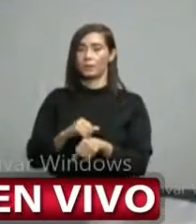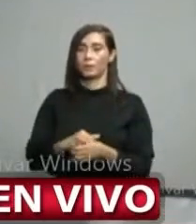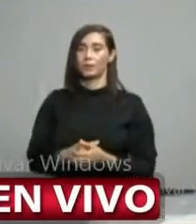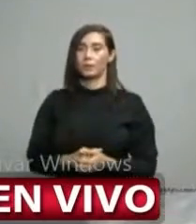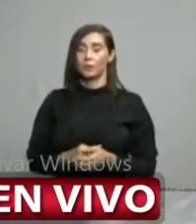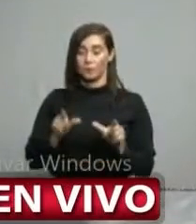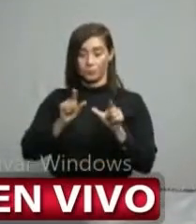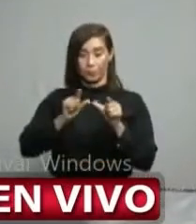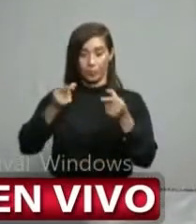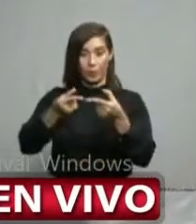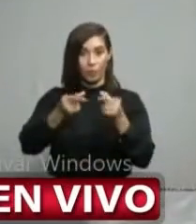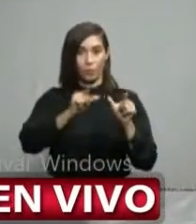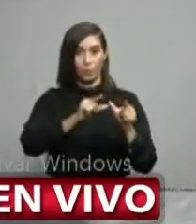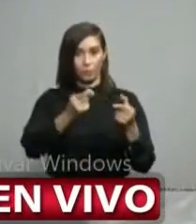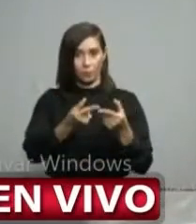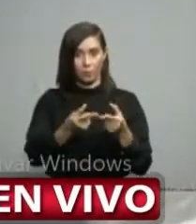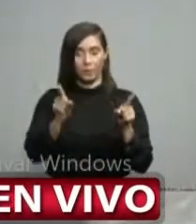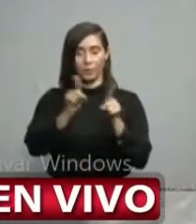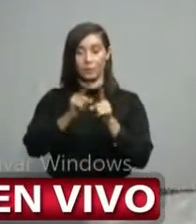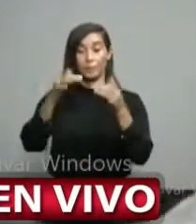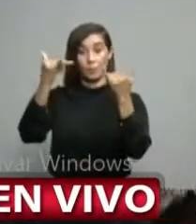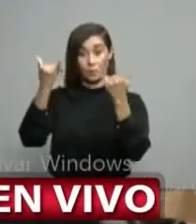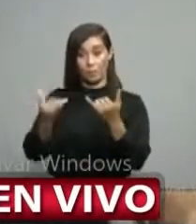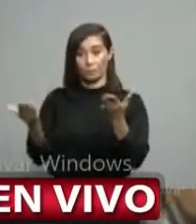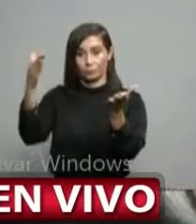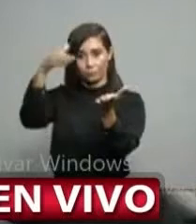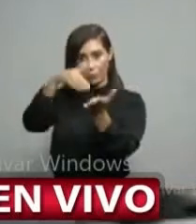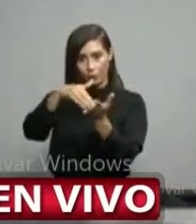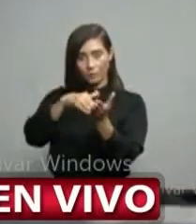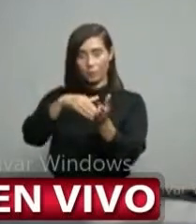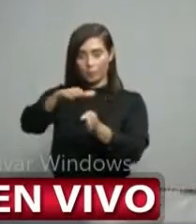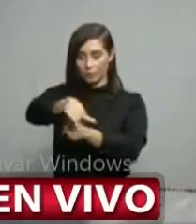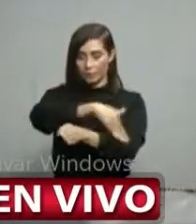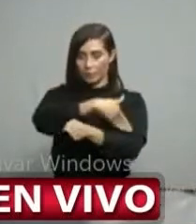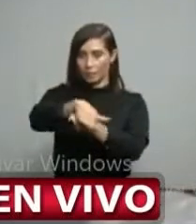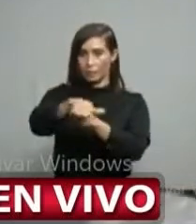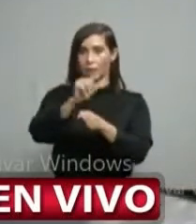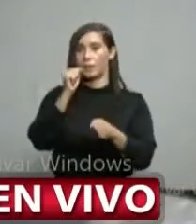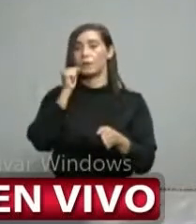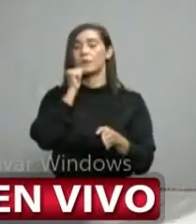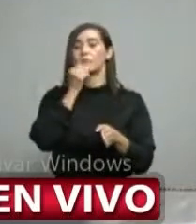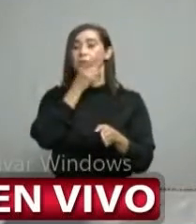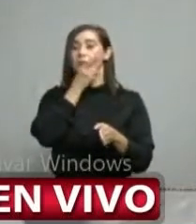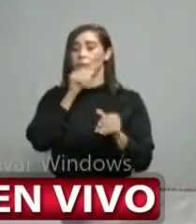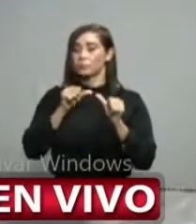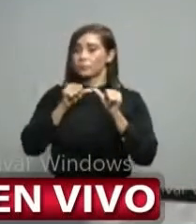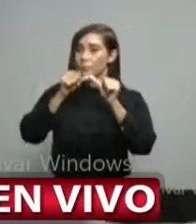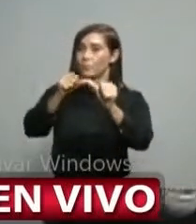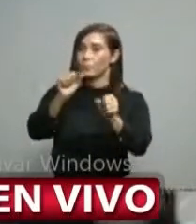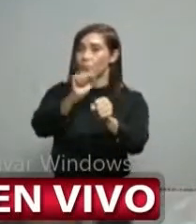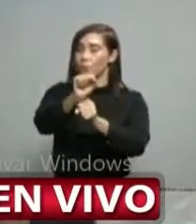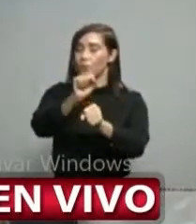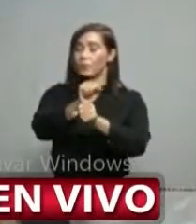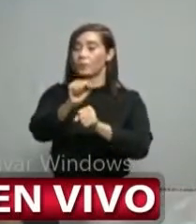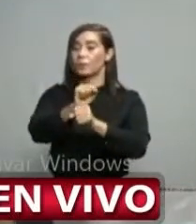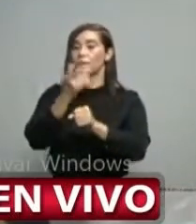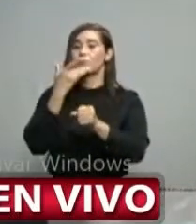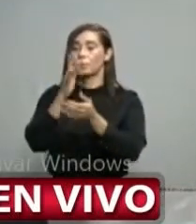todas las brigadas y hoy mismo están en la calle también las brigadas avanzando en este proceso.